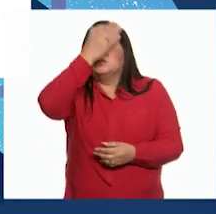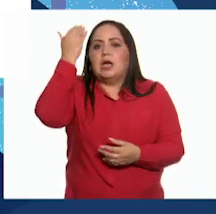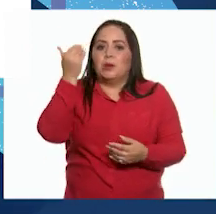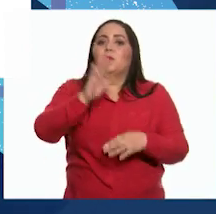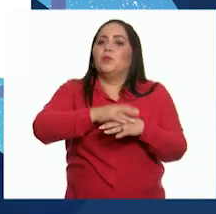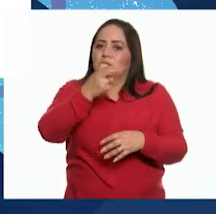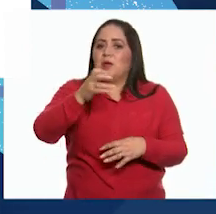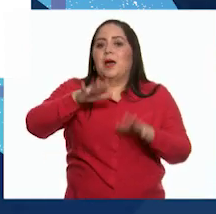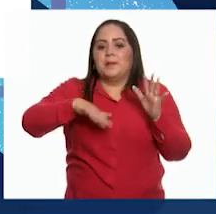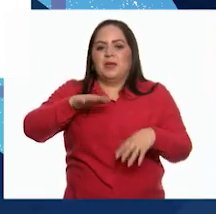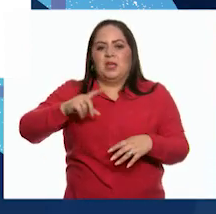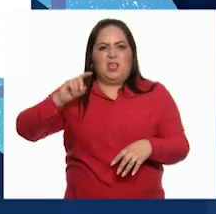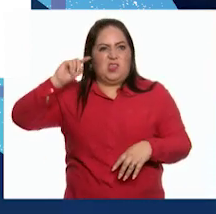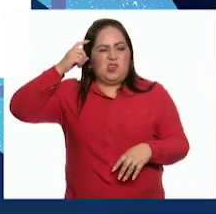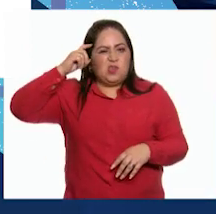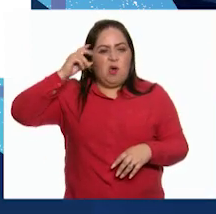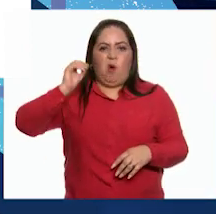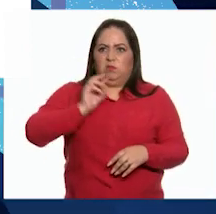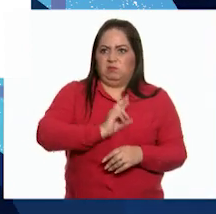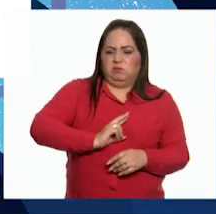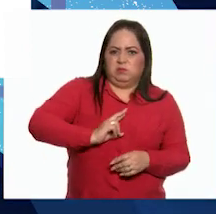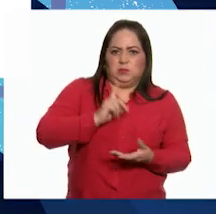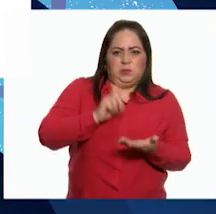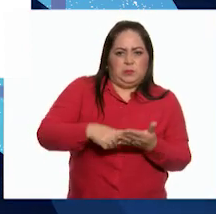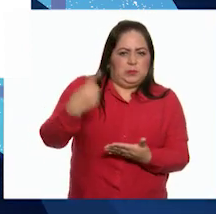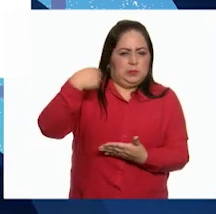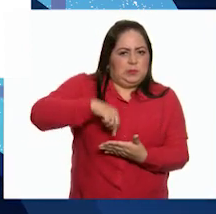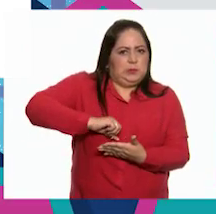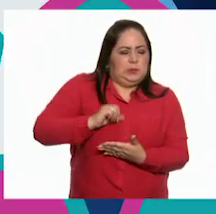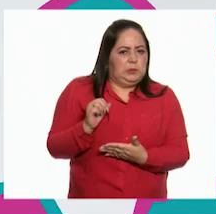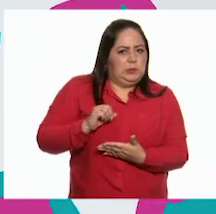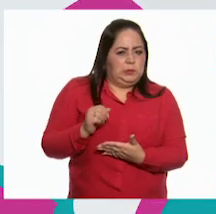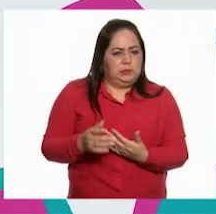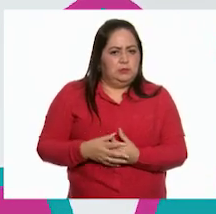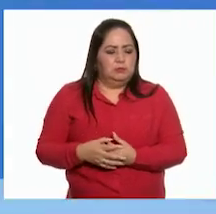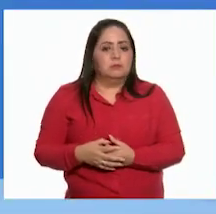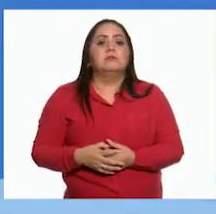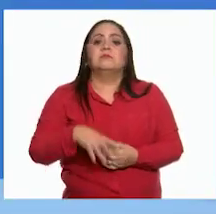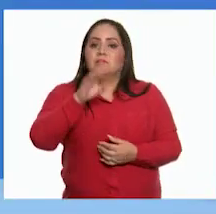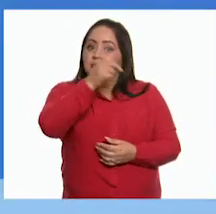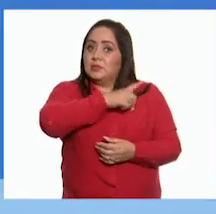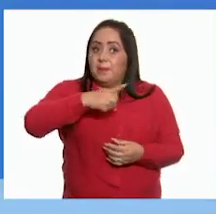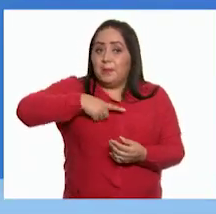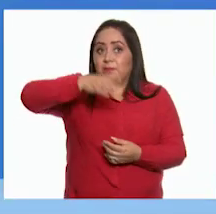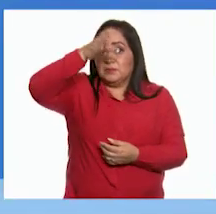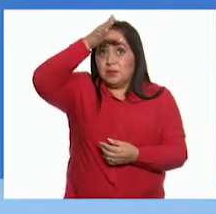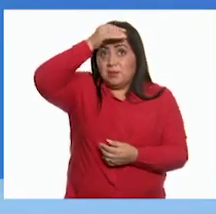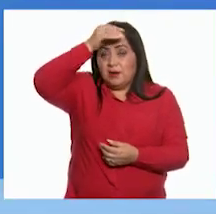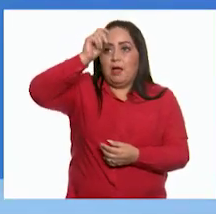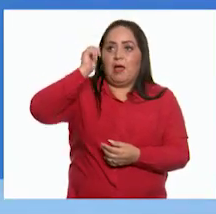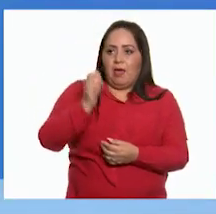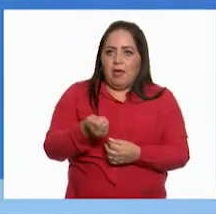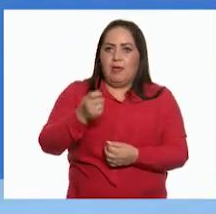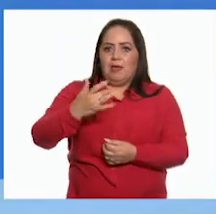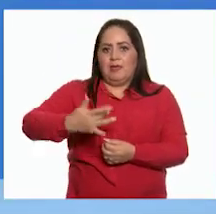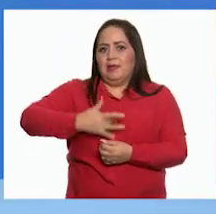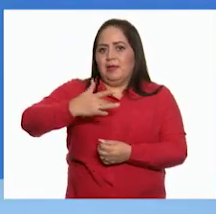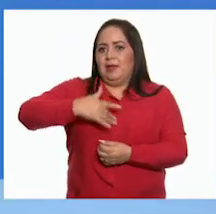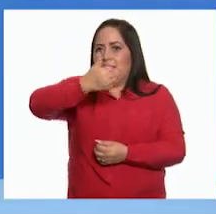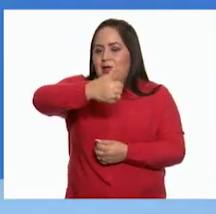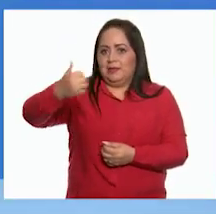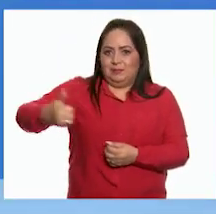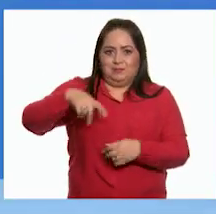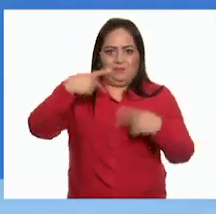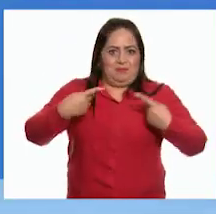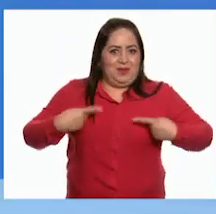puede suceder con el enfado O el rencor Debemos aprender a reconocer Los sentimientos